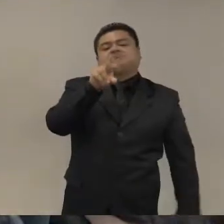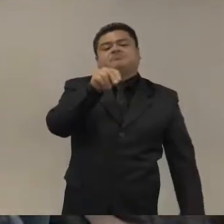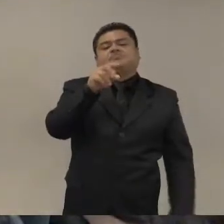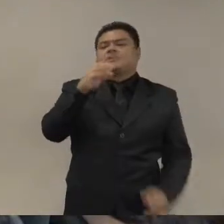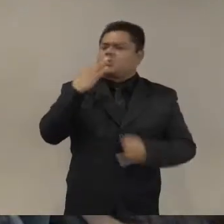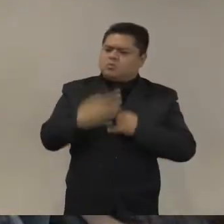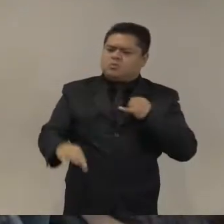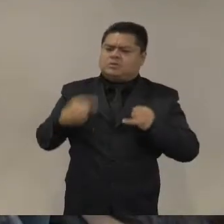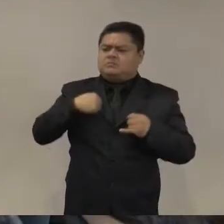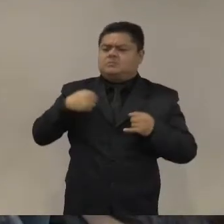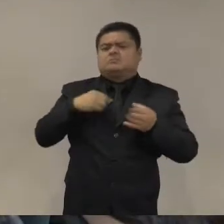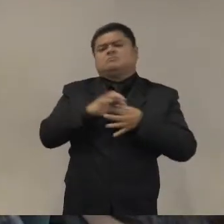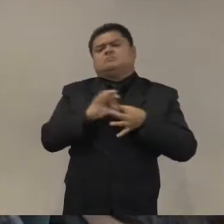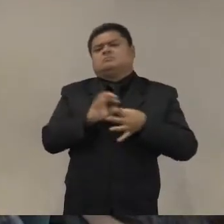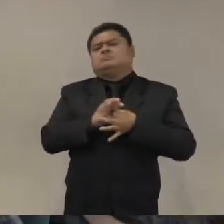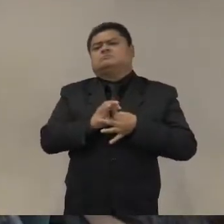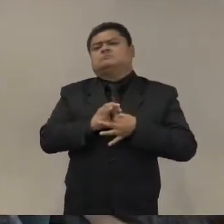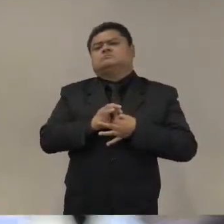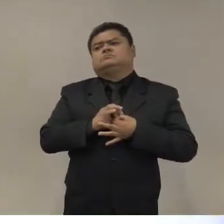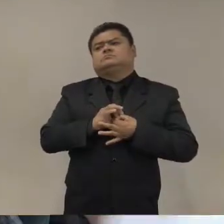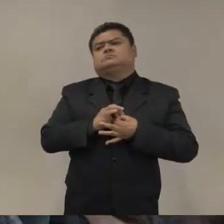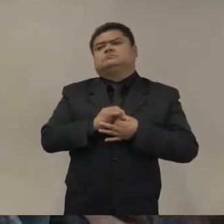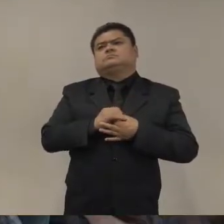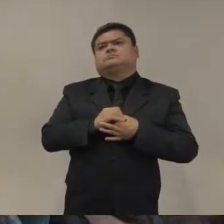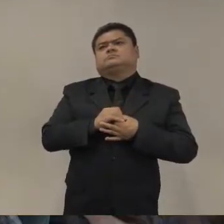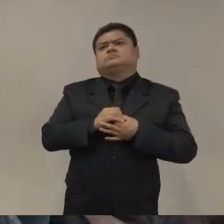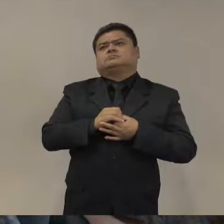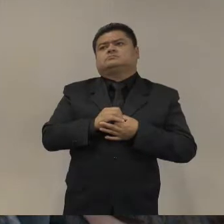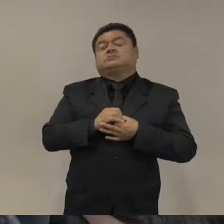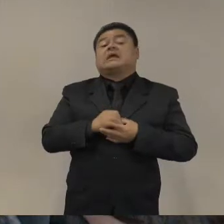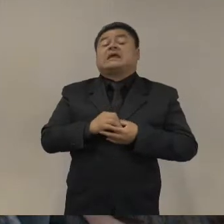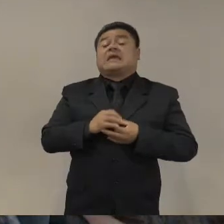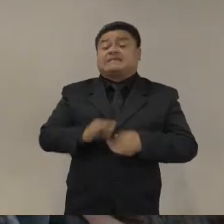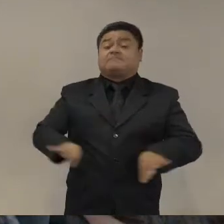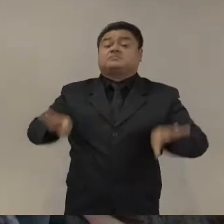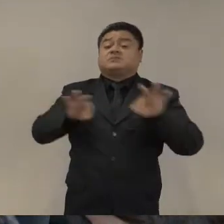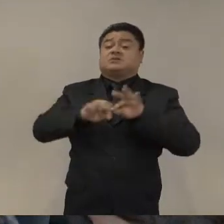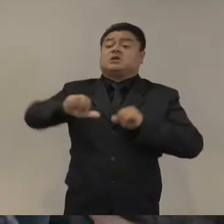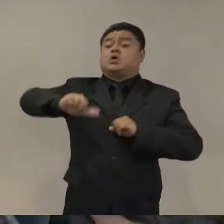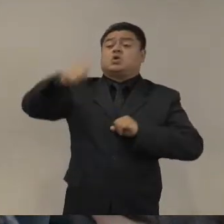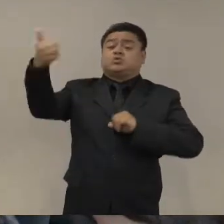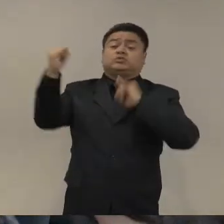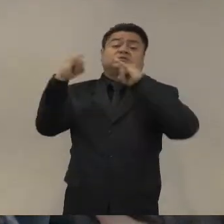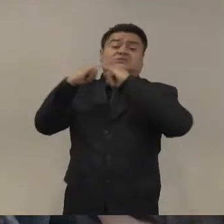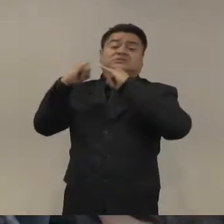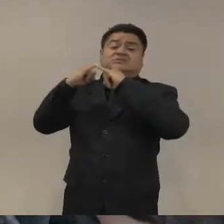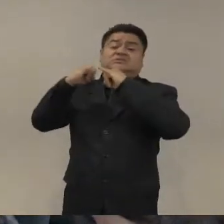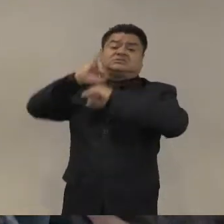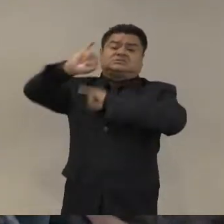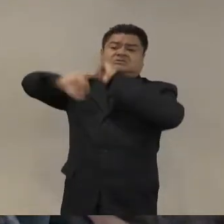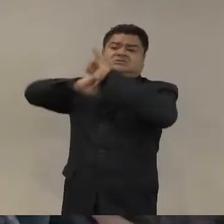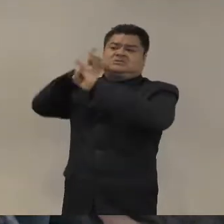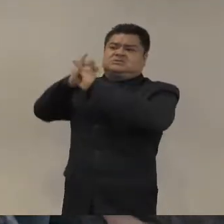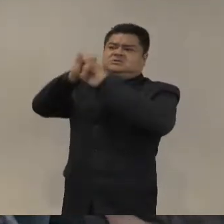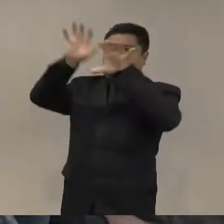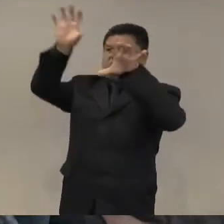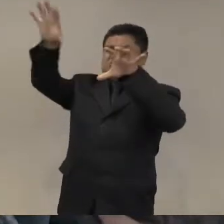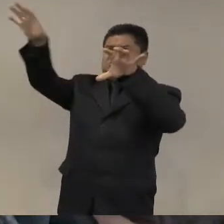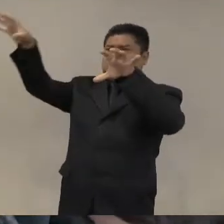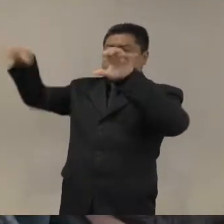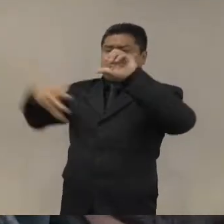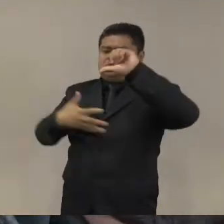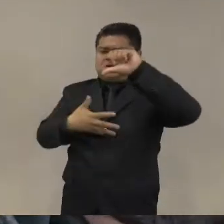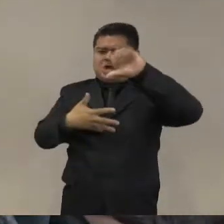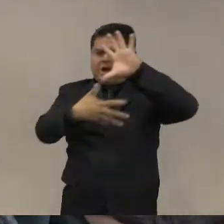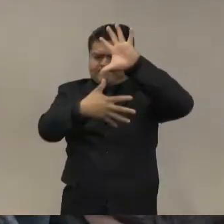yo resaltaría pues la importancia de la supervisión internacional al menos a nivel del sistema interamericano y